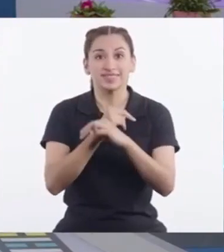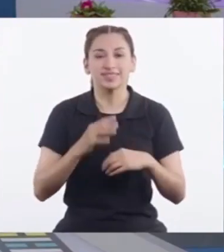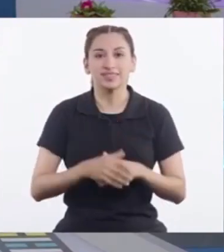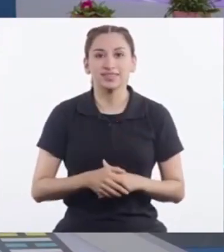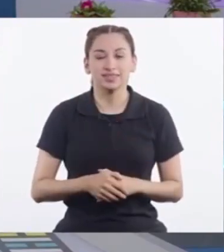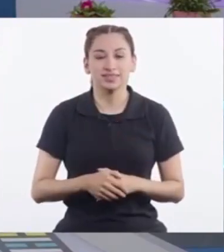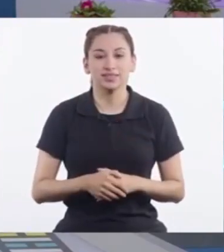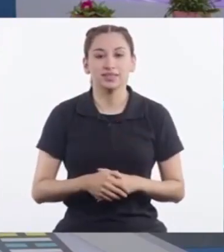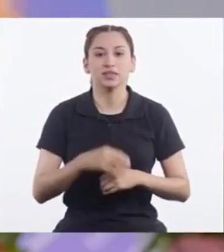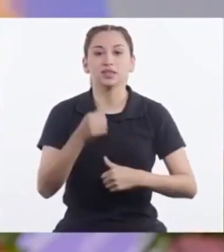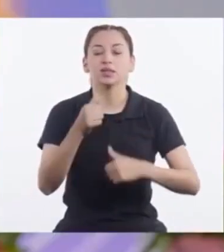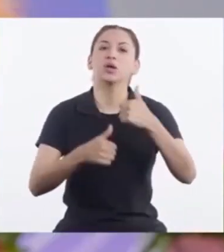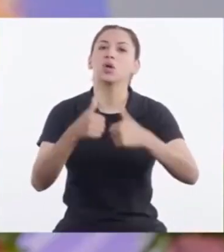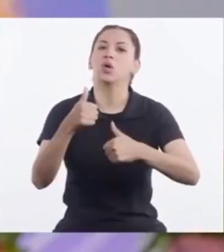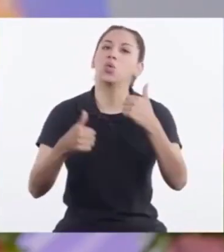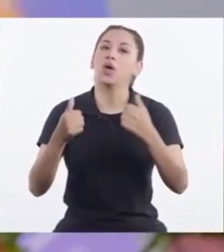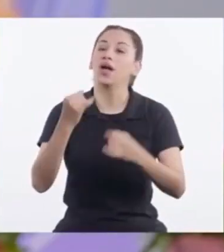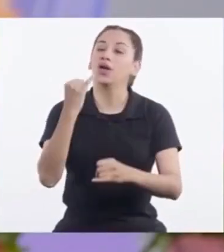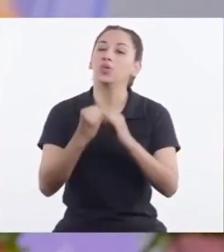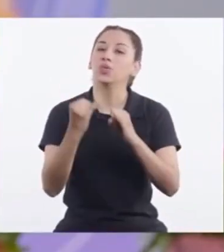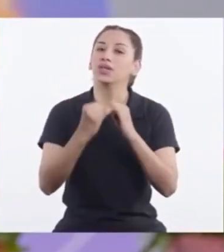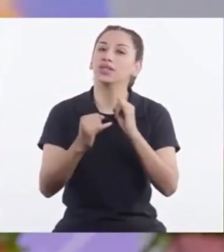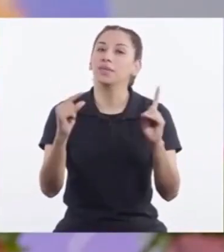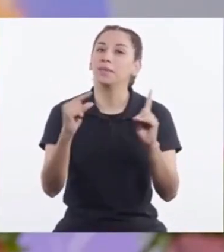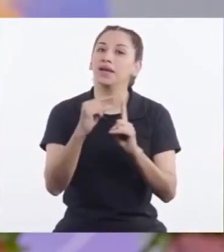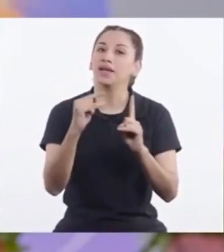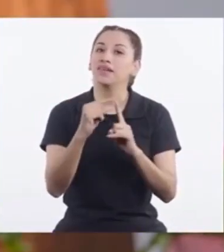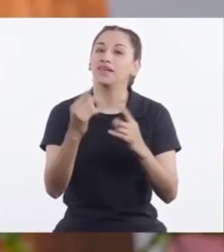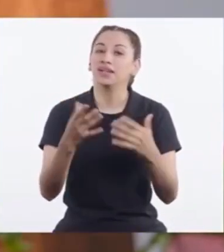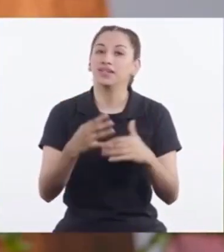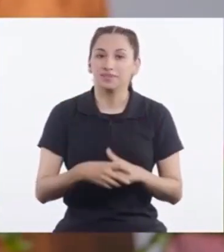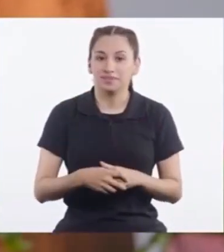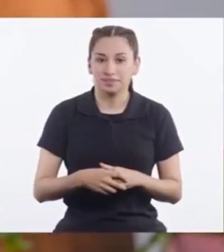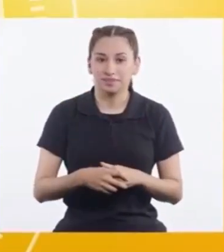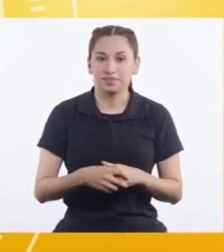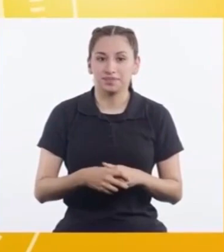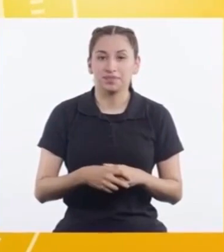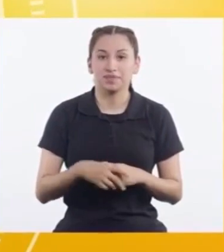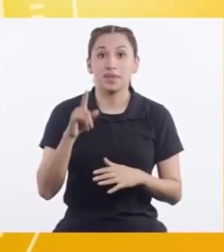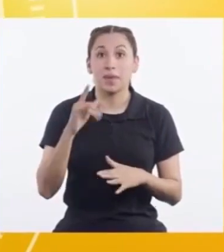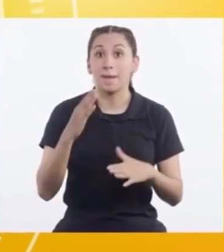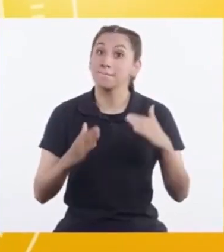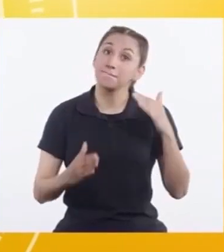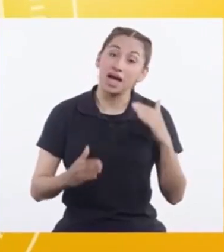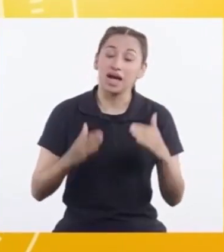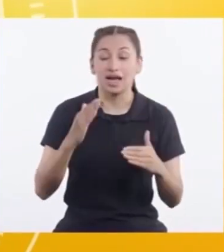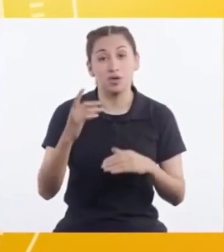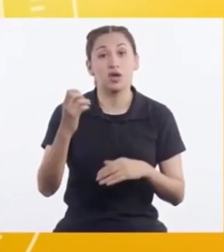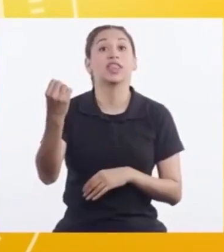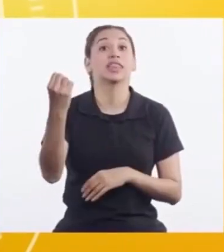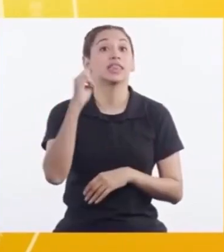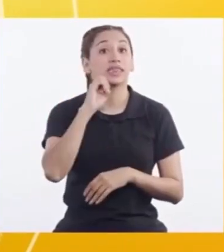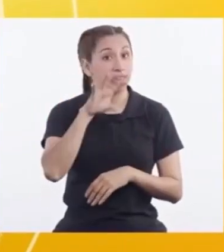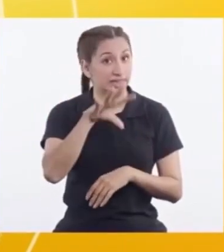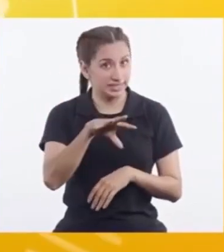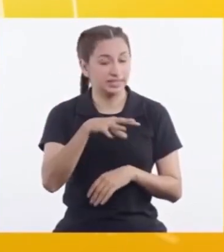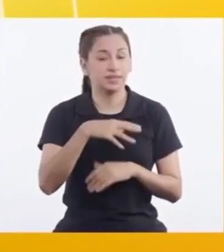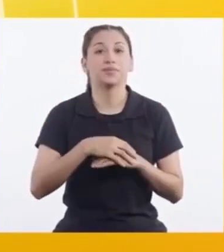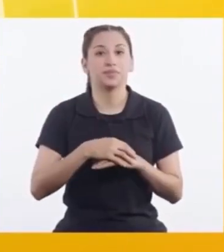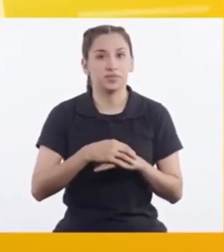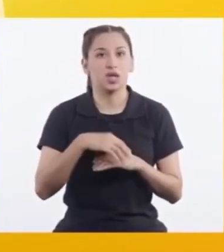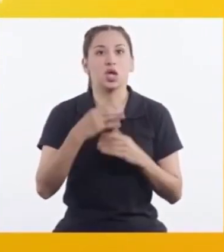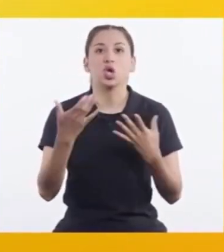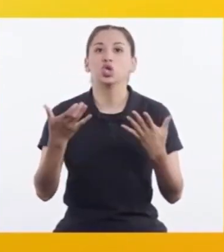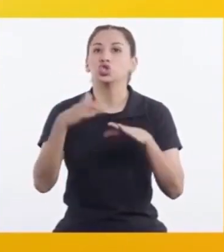¿Cuál sería La última palabra? Y Macabó Nos dijo Que